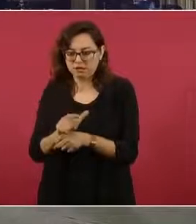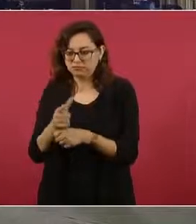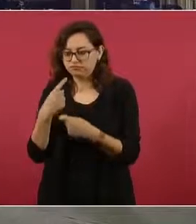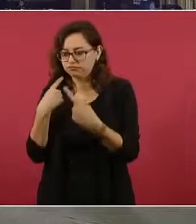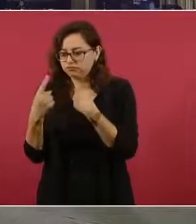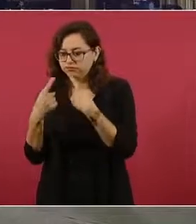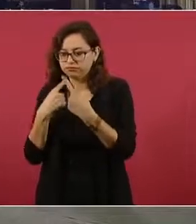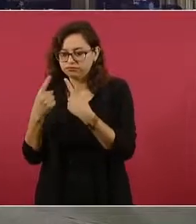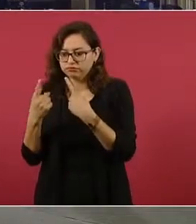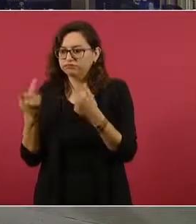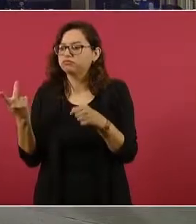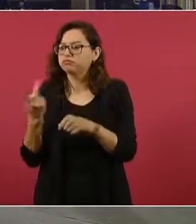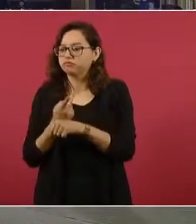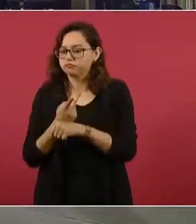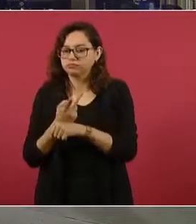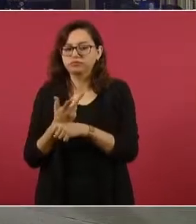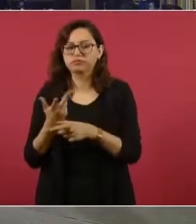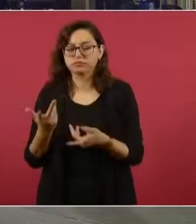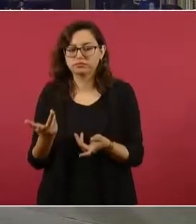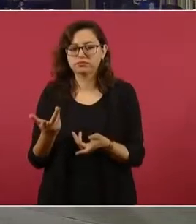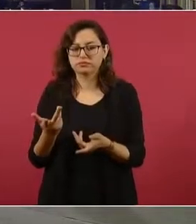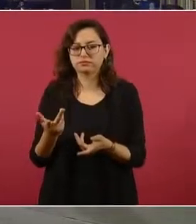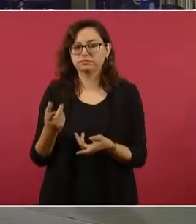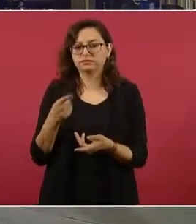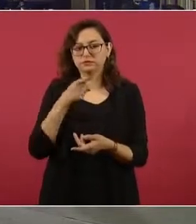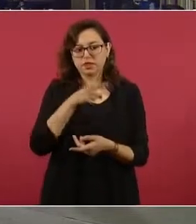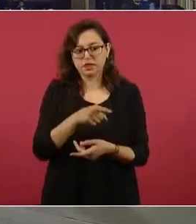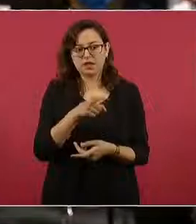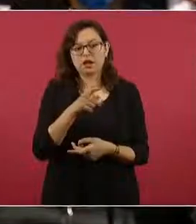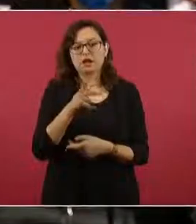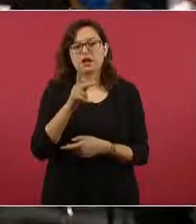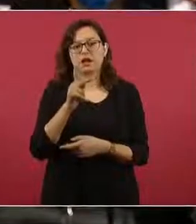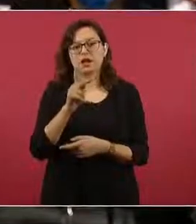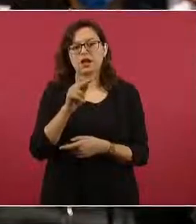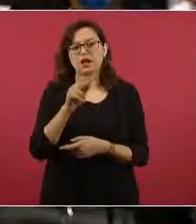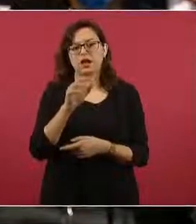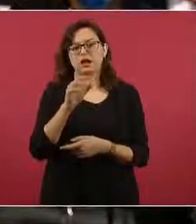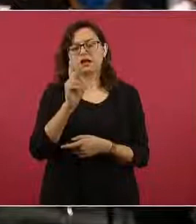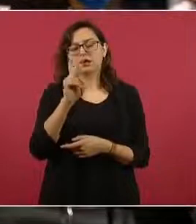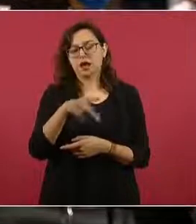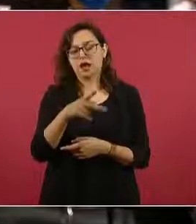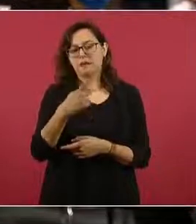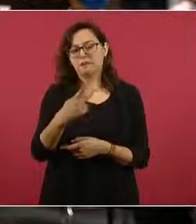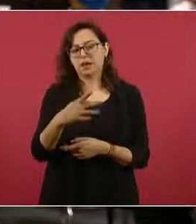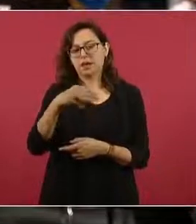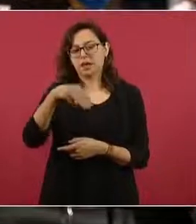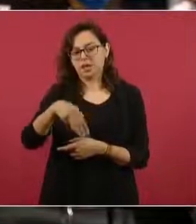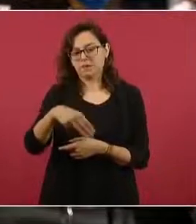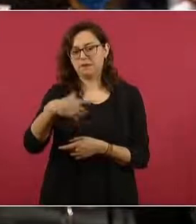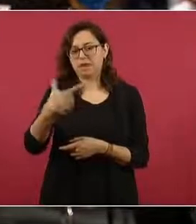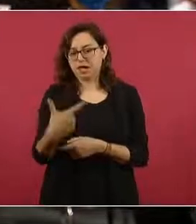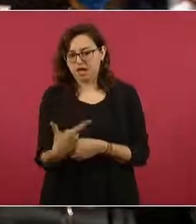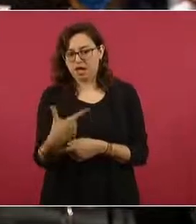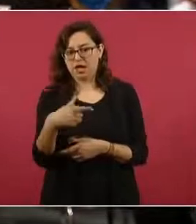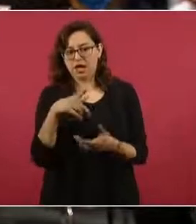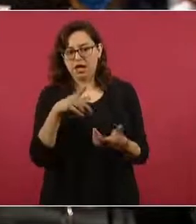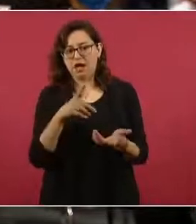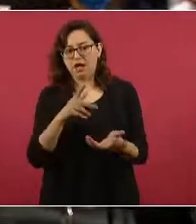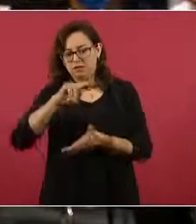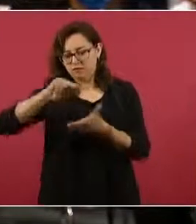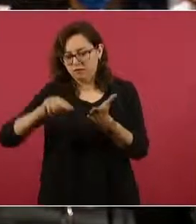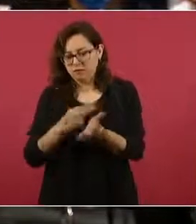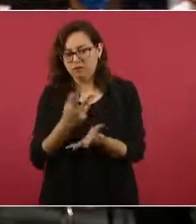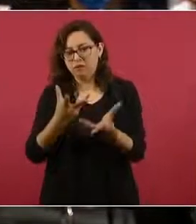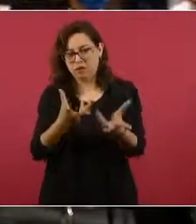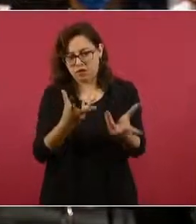esta contratación que tenían con la firma KPMG para las auditorías internas. Y se estaba revisando